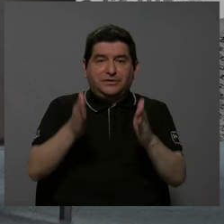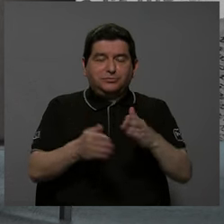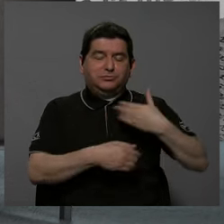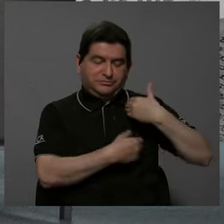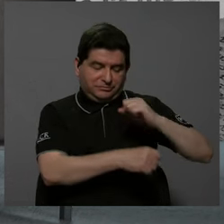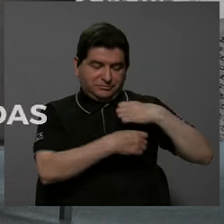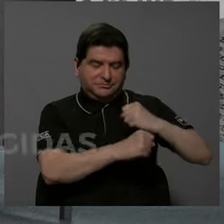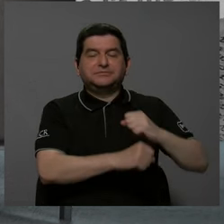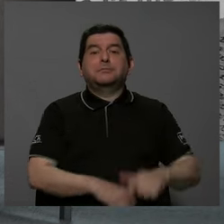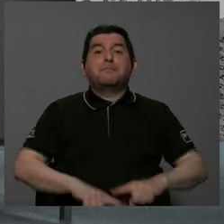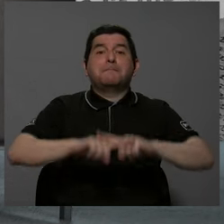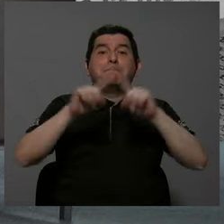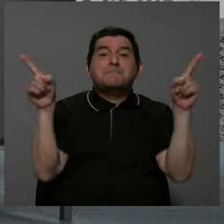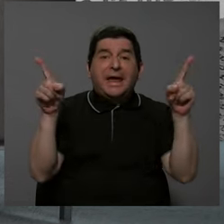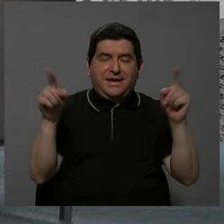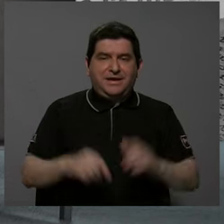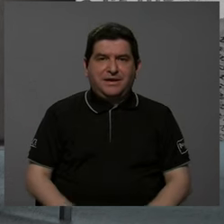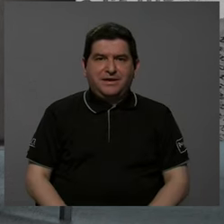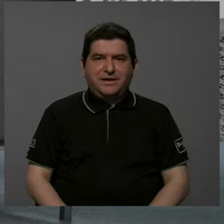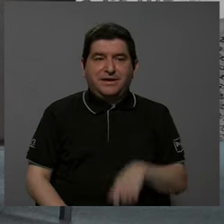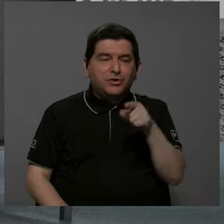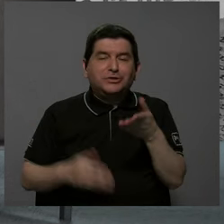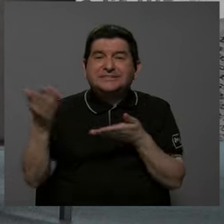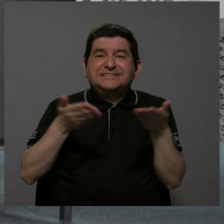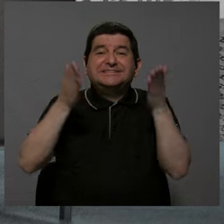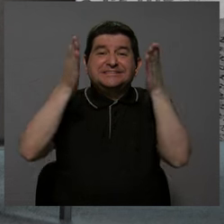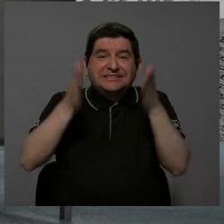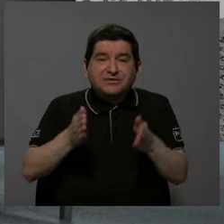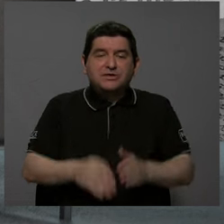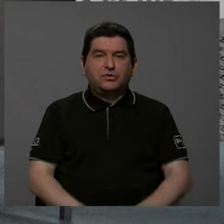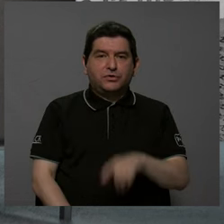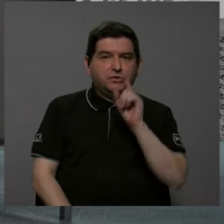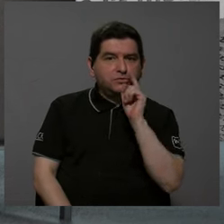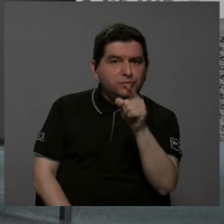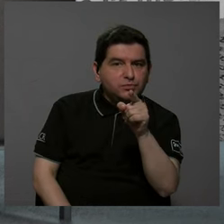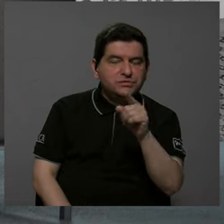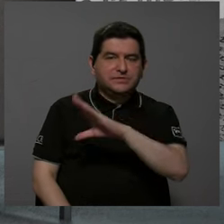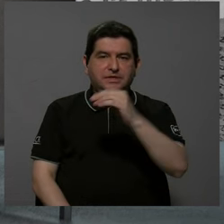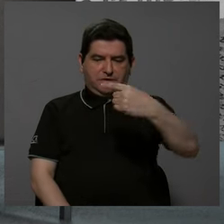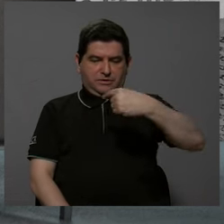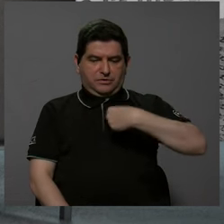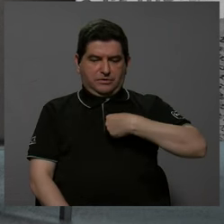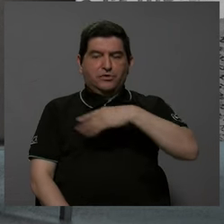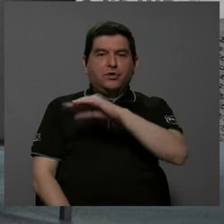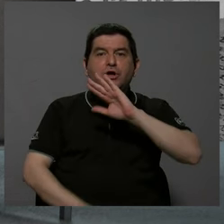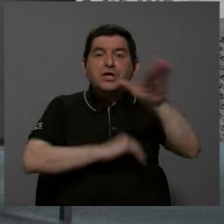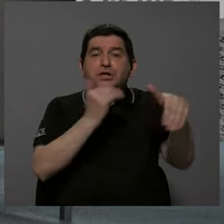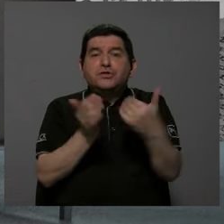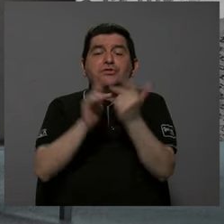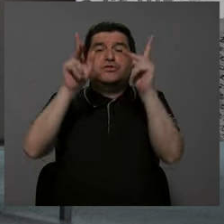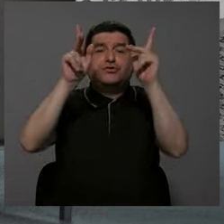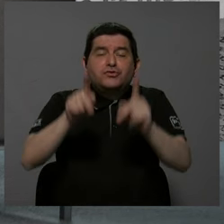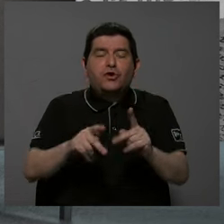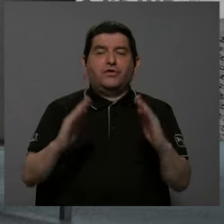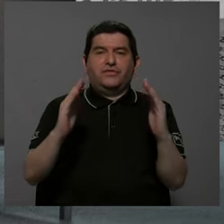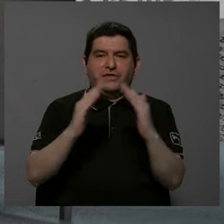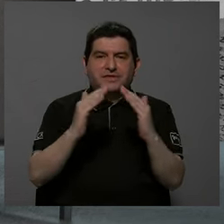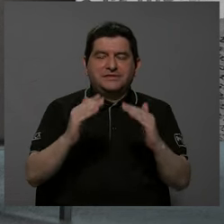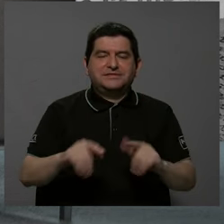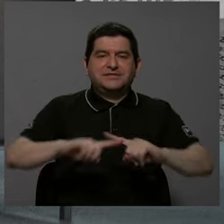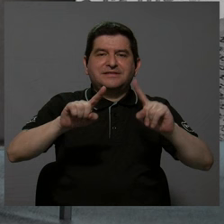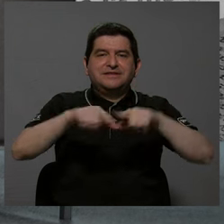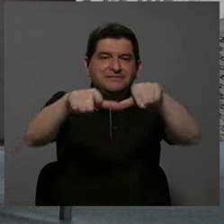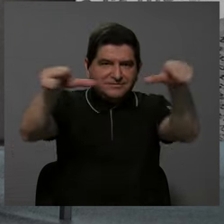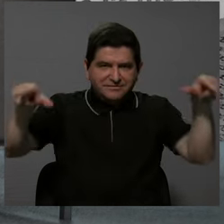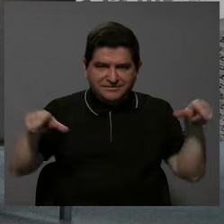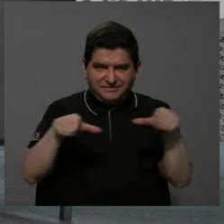Pero más que todo son servidores, servidores de usted y servidores de mí y servidores de todas las personas que vivimos en los territorios.